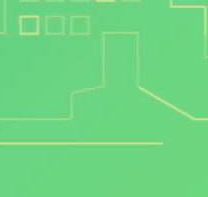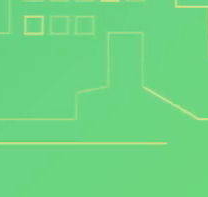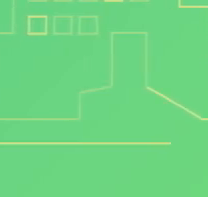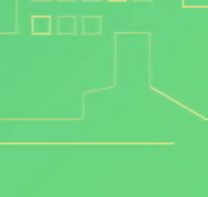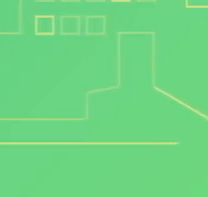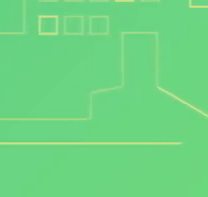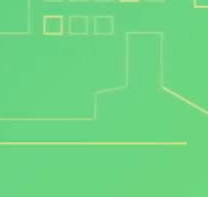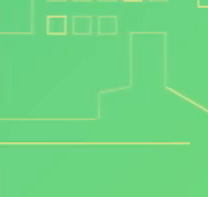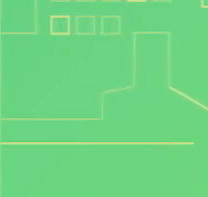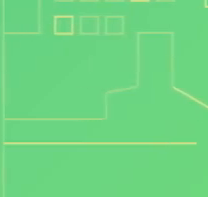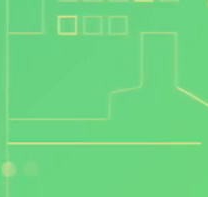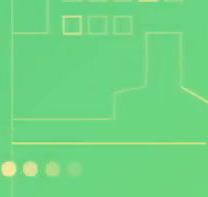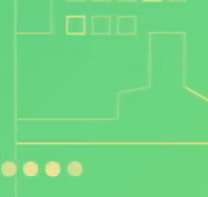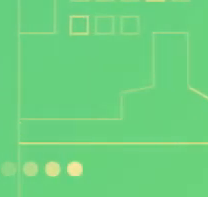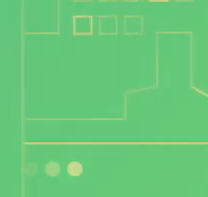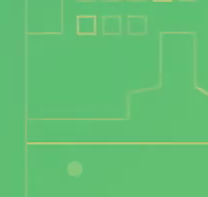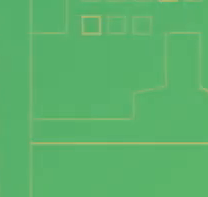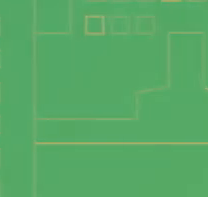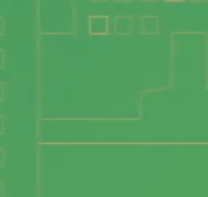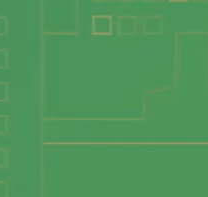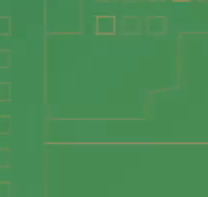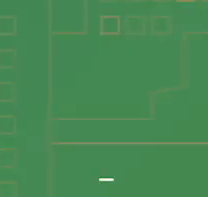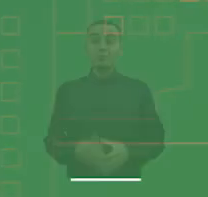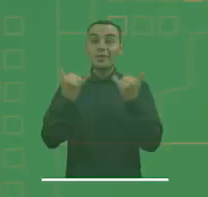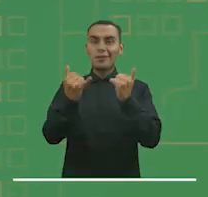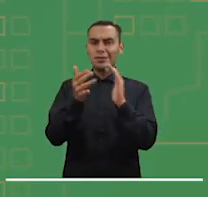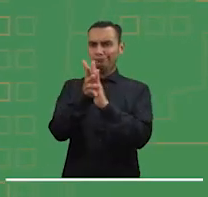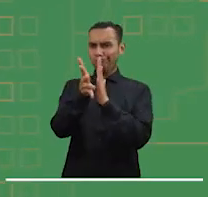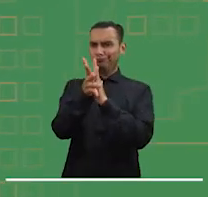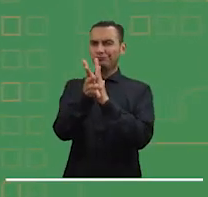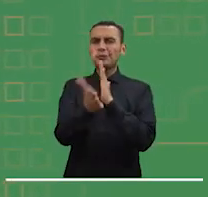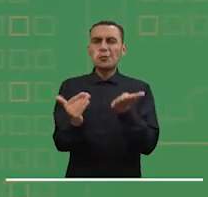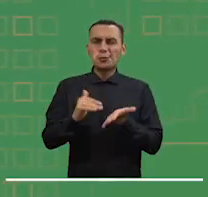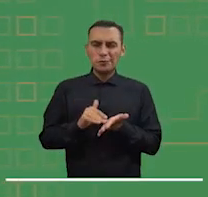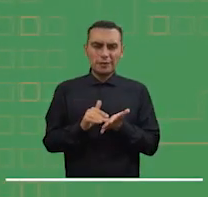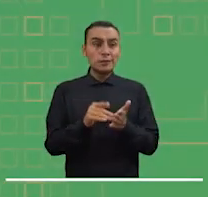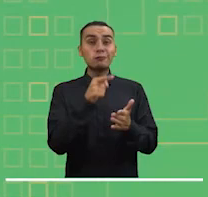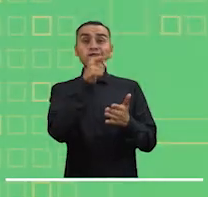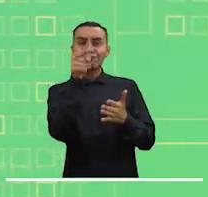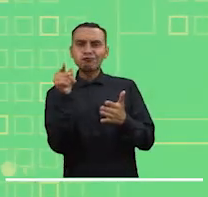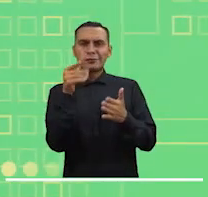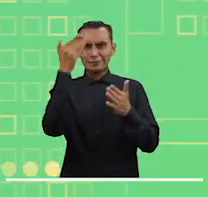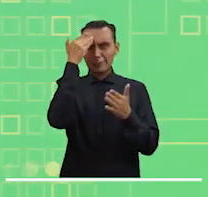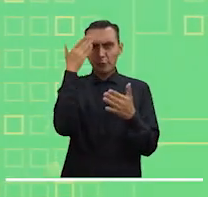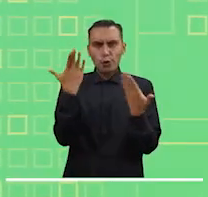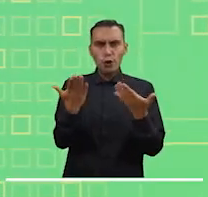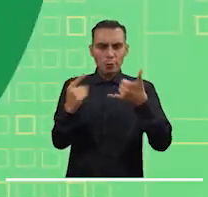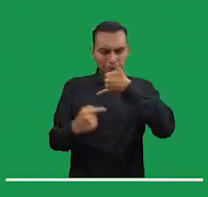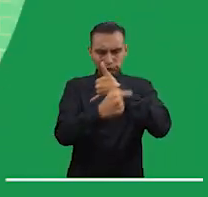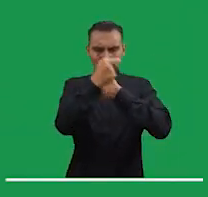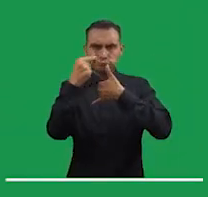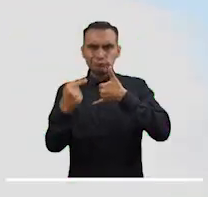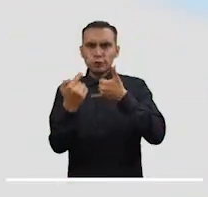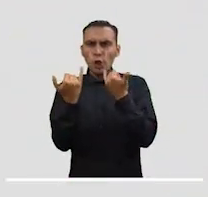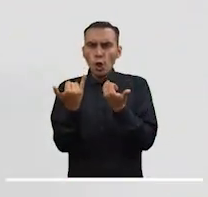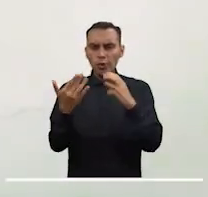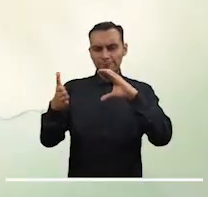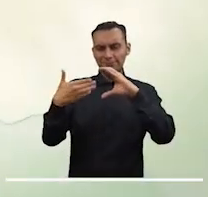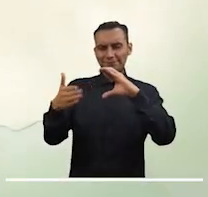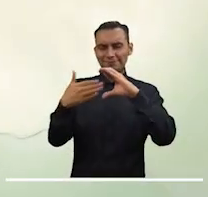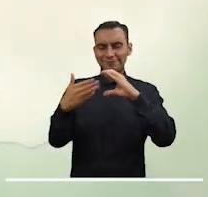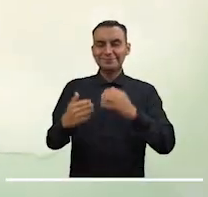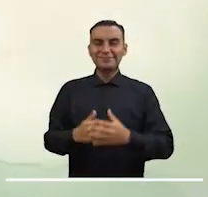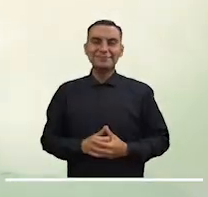Aquí estamos una vez más con ustedes para invitarlos a conocer las tendencias meteorológicas que marcarán la mañana de hoy.